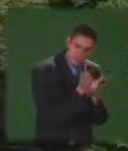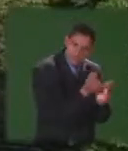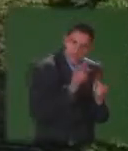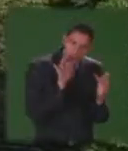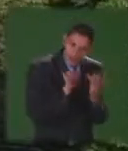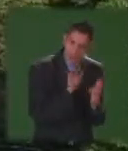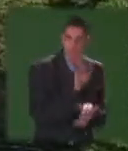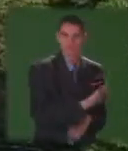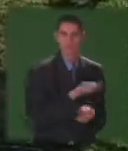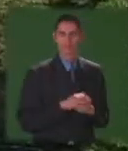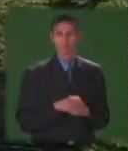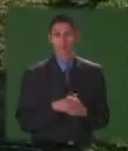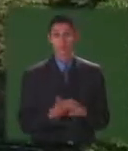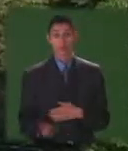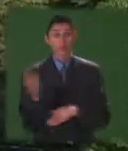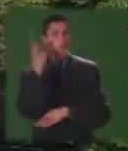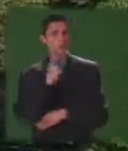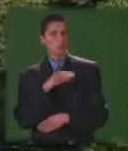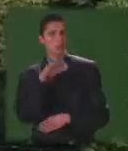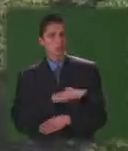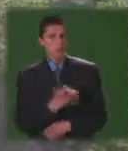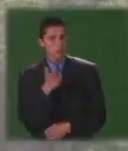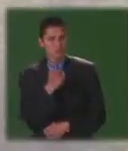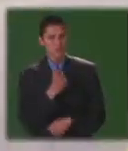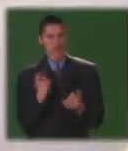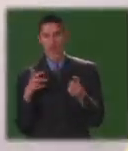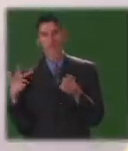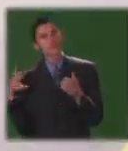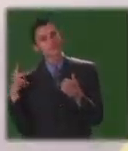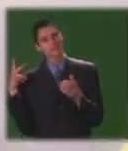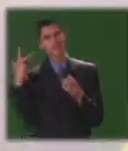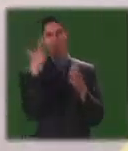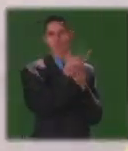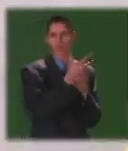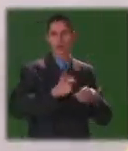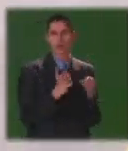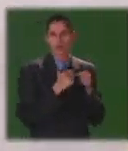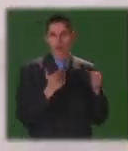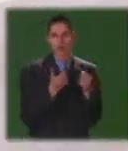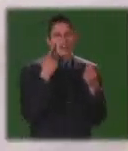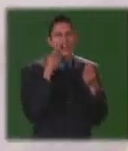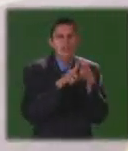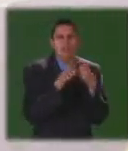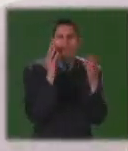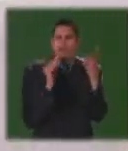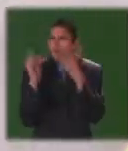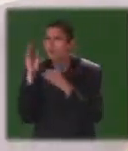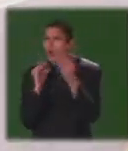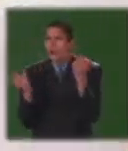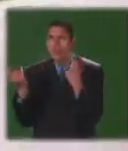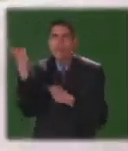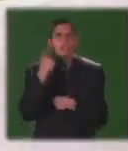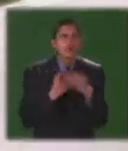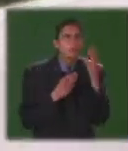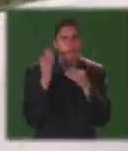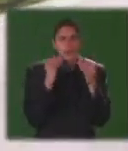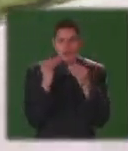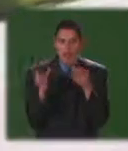necesaria Ha sido un día productivo Ya vamos de regreso a Bogotá a poner en orden todas las experiencias recogidas el día de